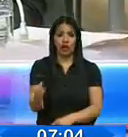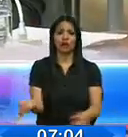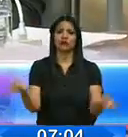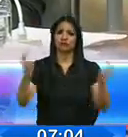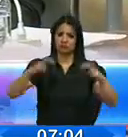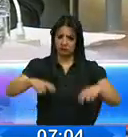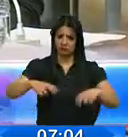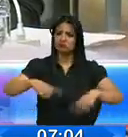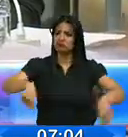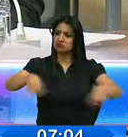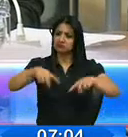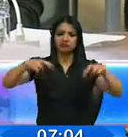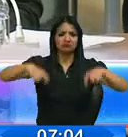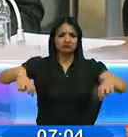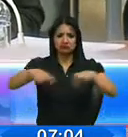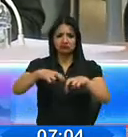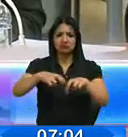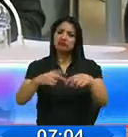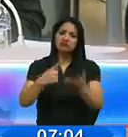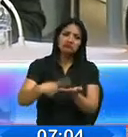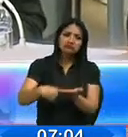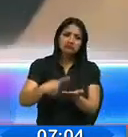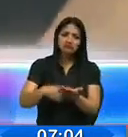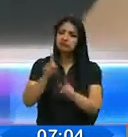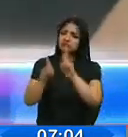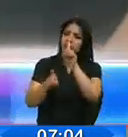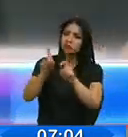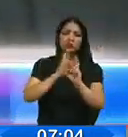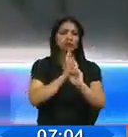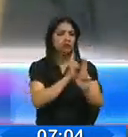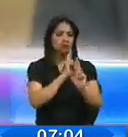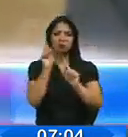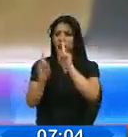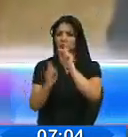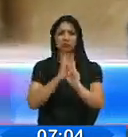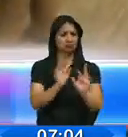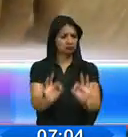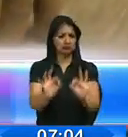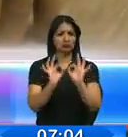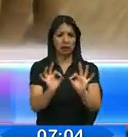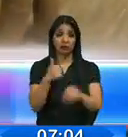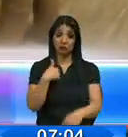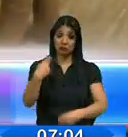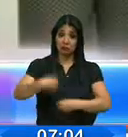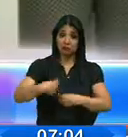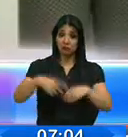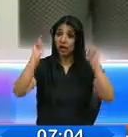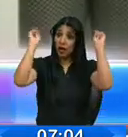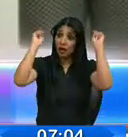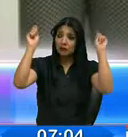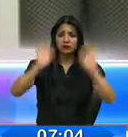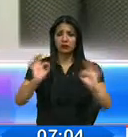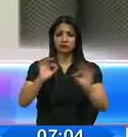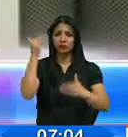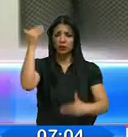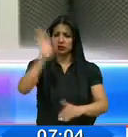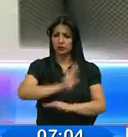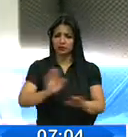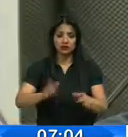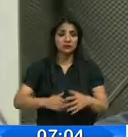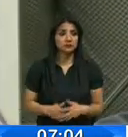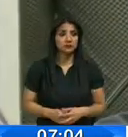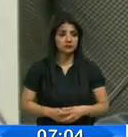comisión y respondió las preguntas de los legisladores. Negó haber participado en acto político alguno. Que no he procedido